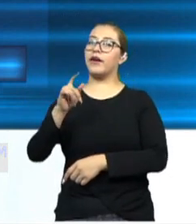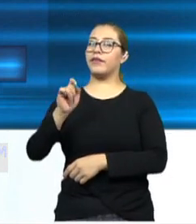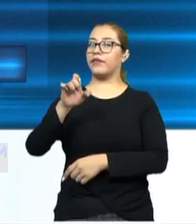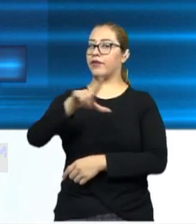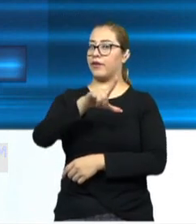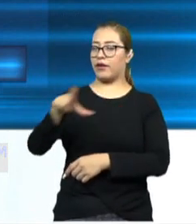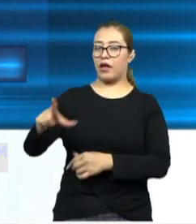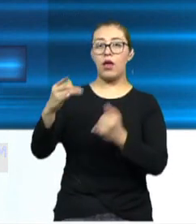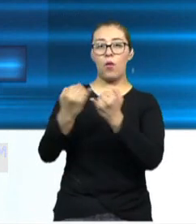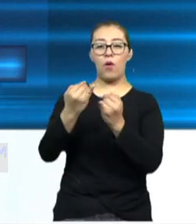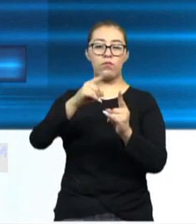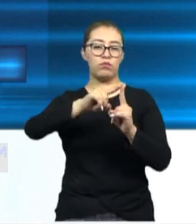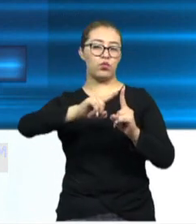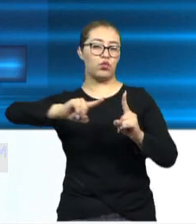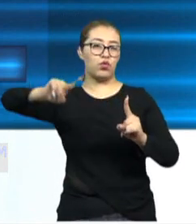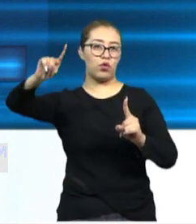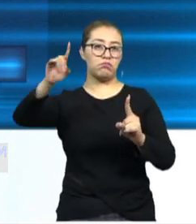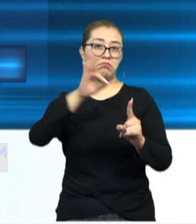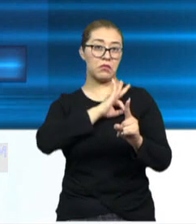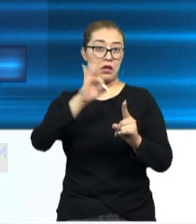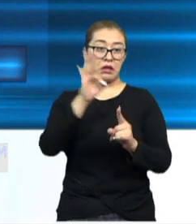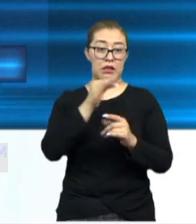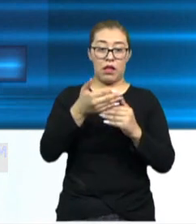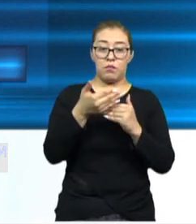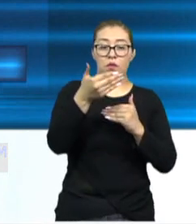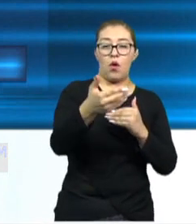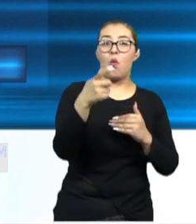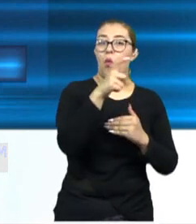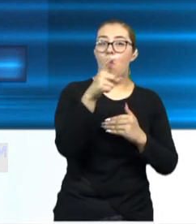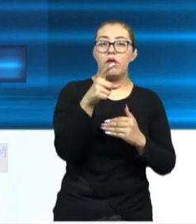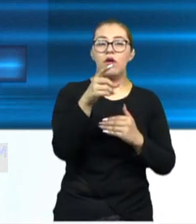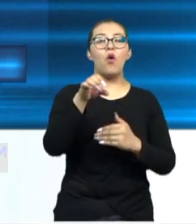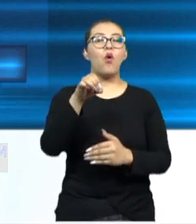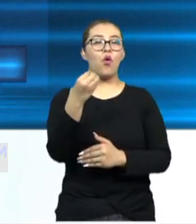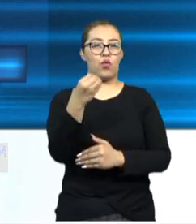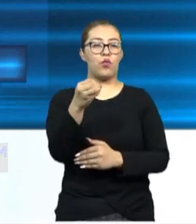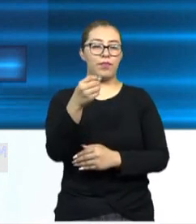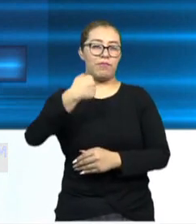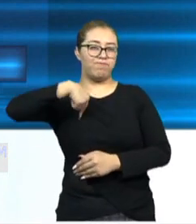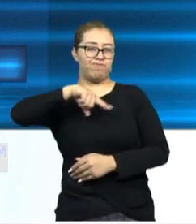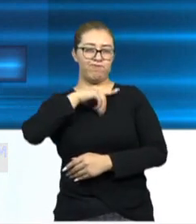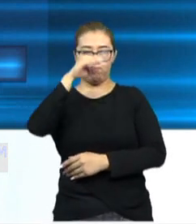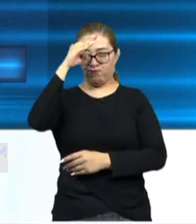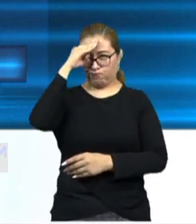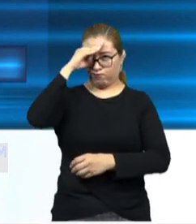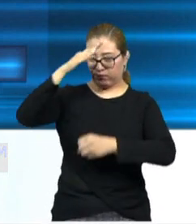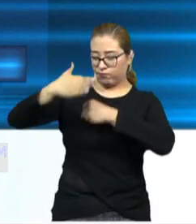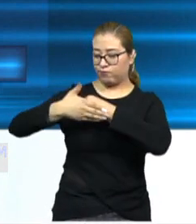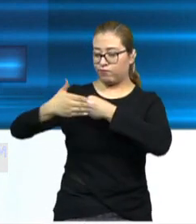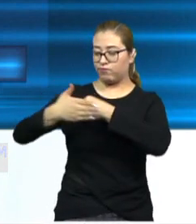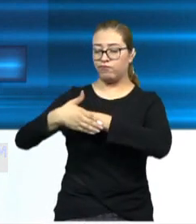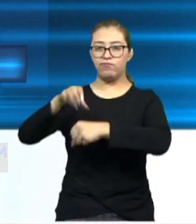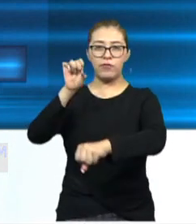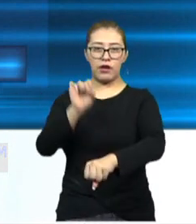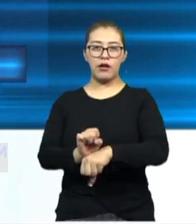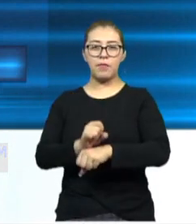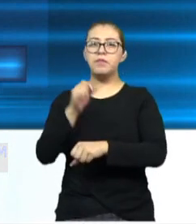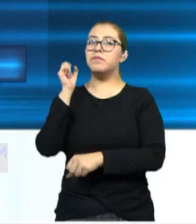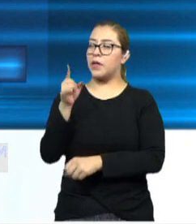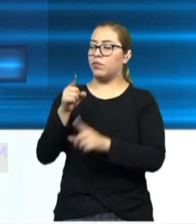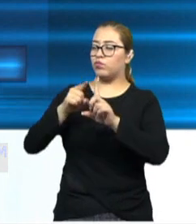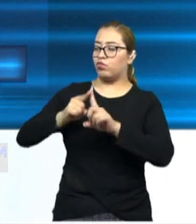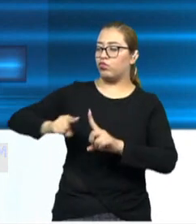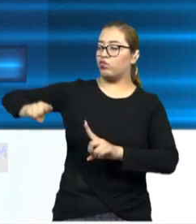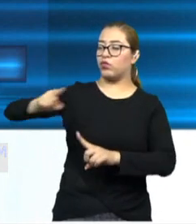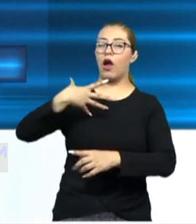curva epidémica podría llevarnos hasta octubre. Nosotros creemos que en las próximas semanas vamos a seguir teniendo una alta